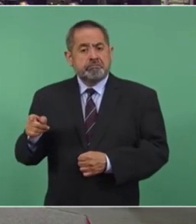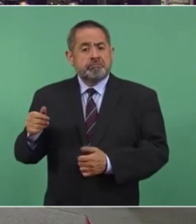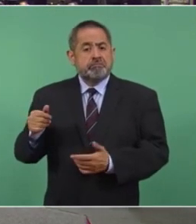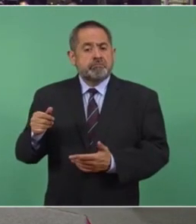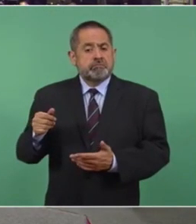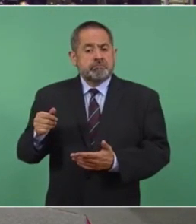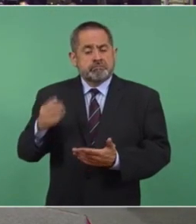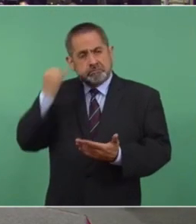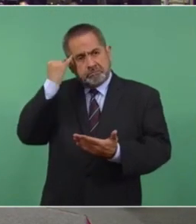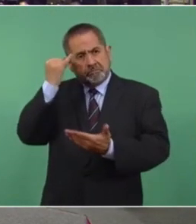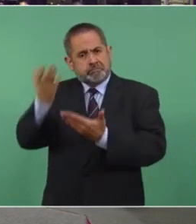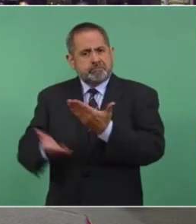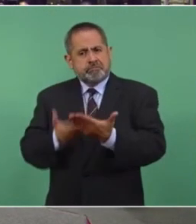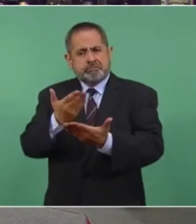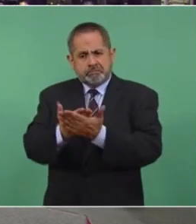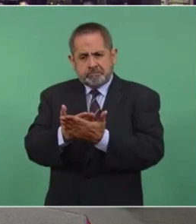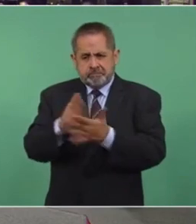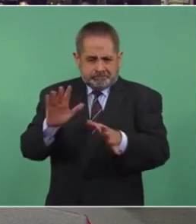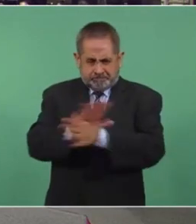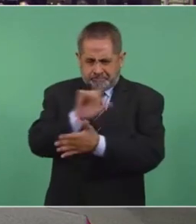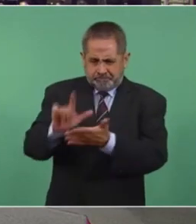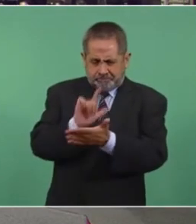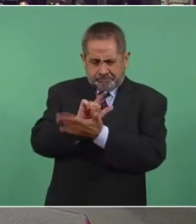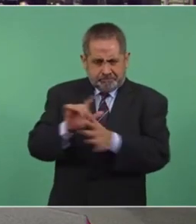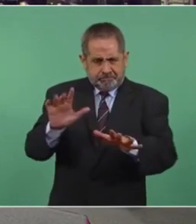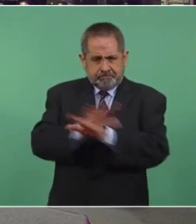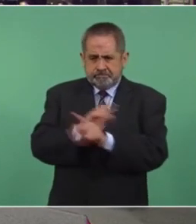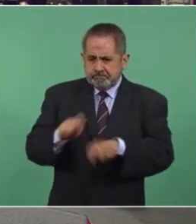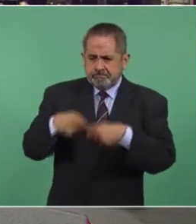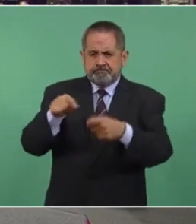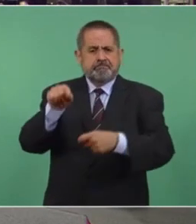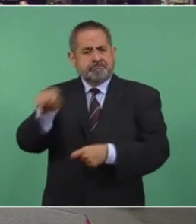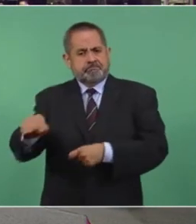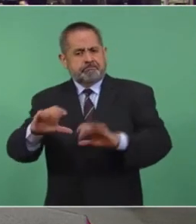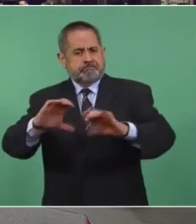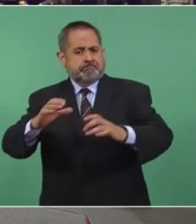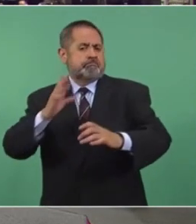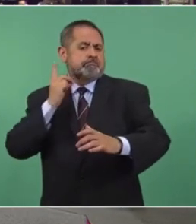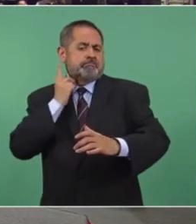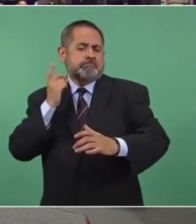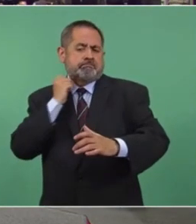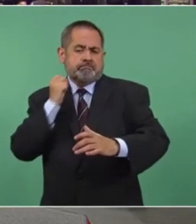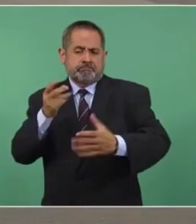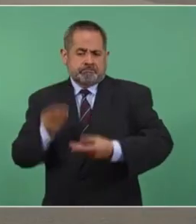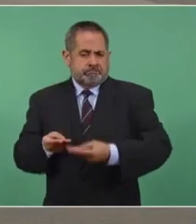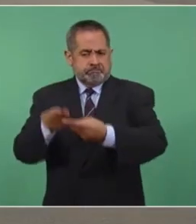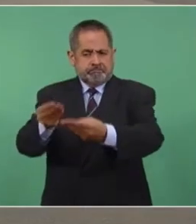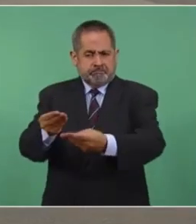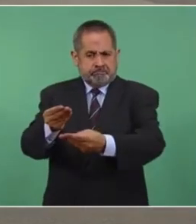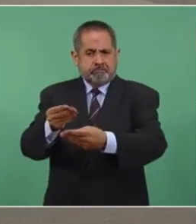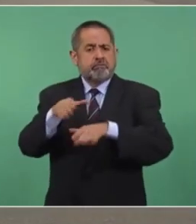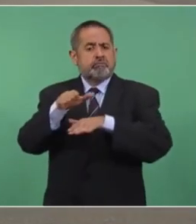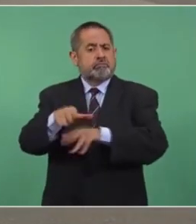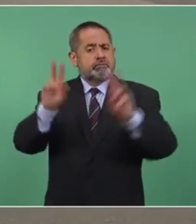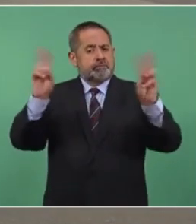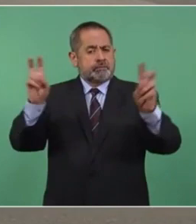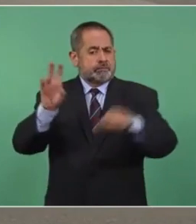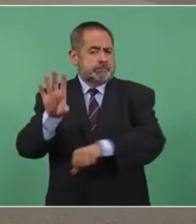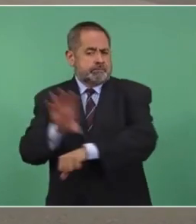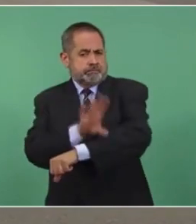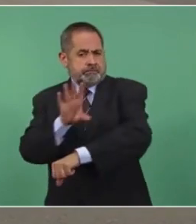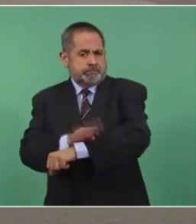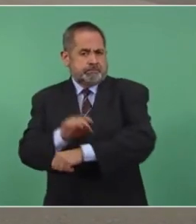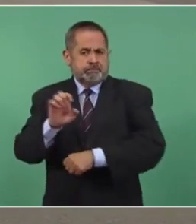una iniciativa de reforma al Congreso de la Unión en materia de electricidad, en materia